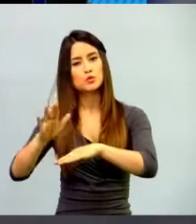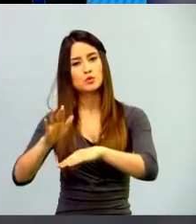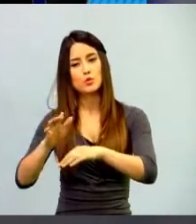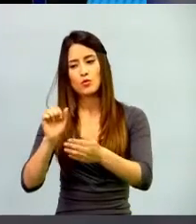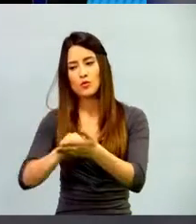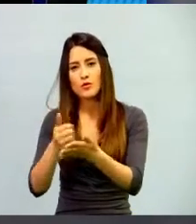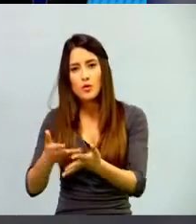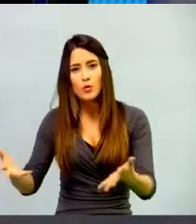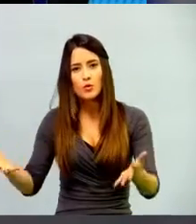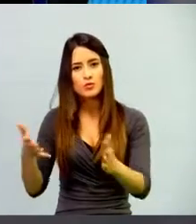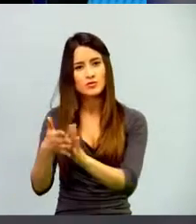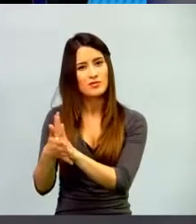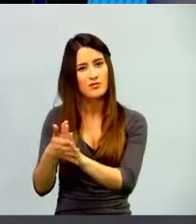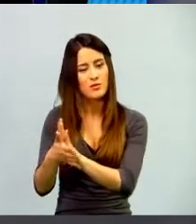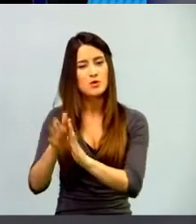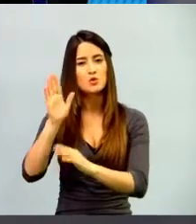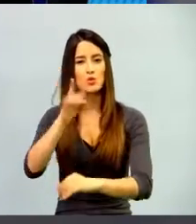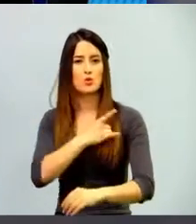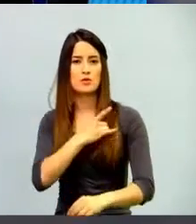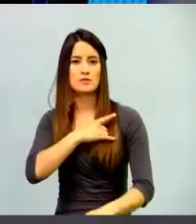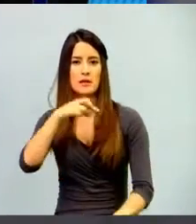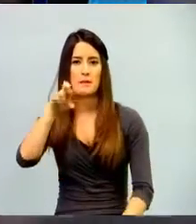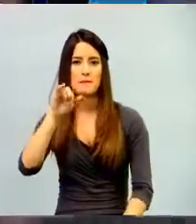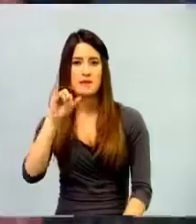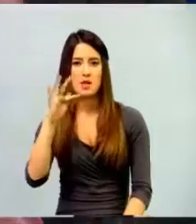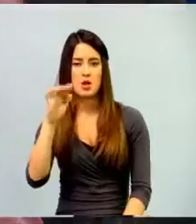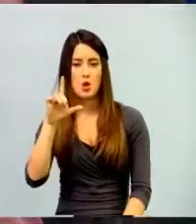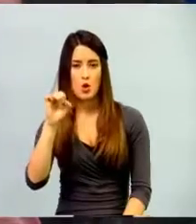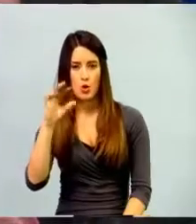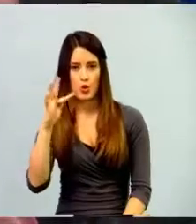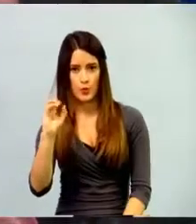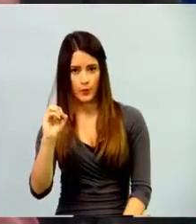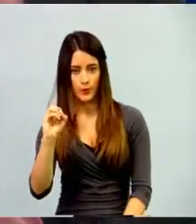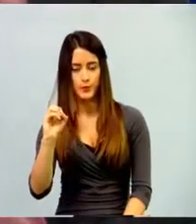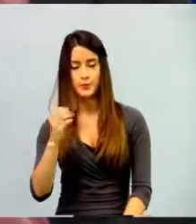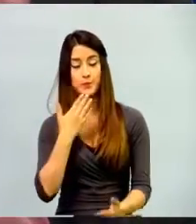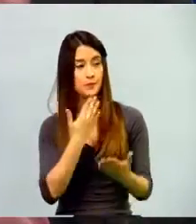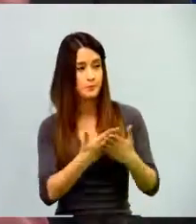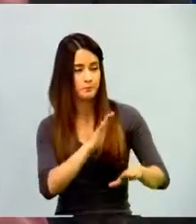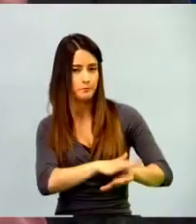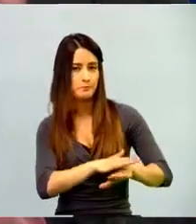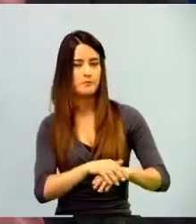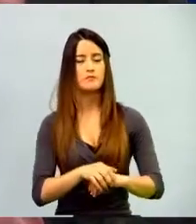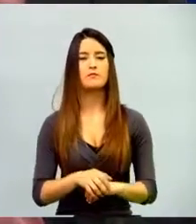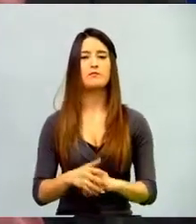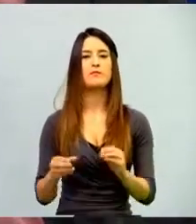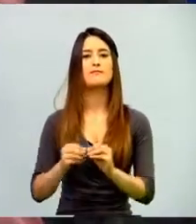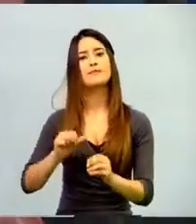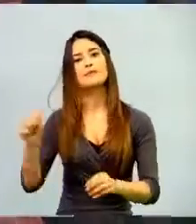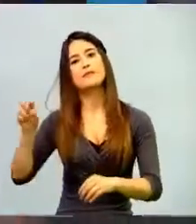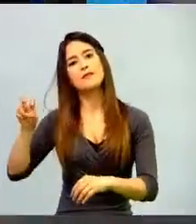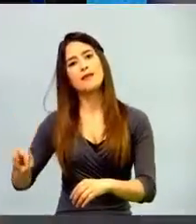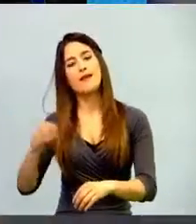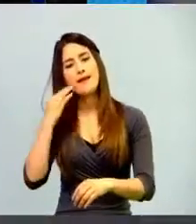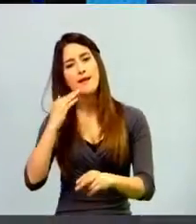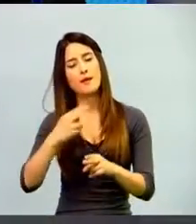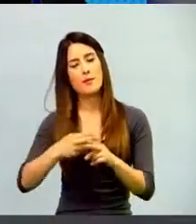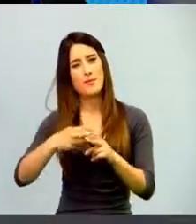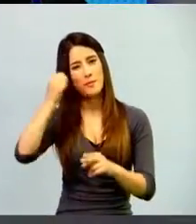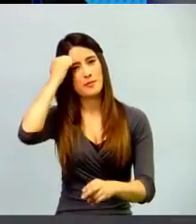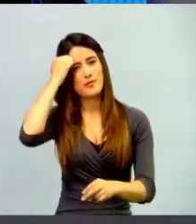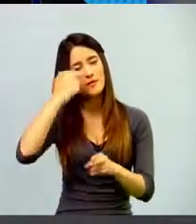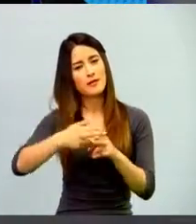de la Universidad Piloto de Colombia. Buenas tardes. Nos acompaña también la docente Adriana